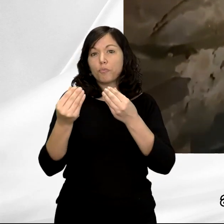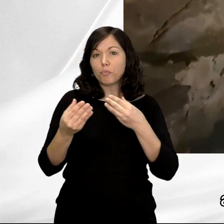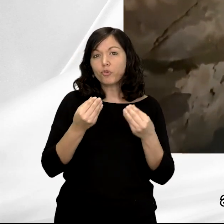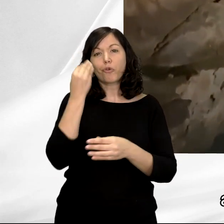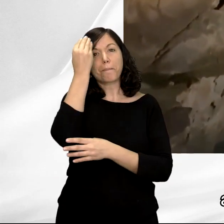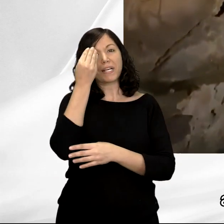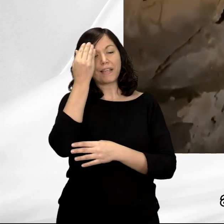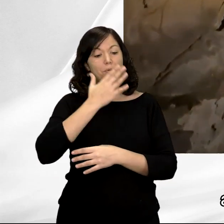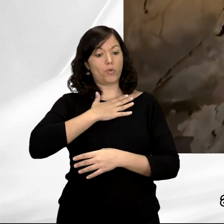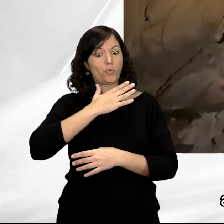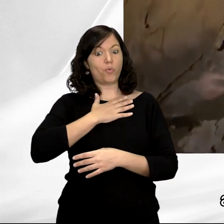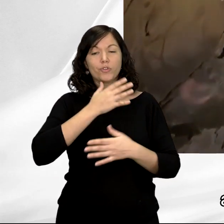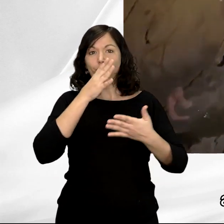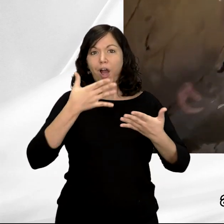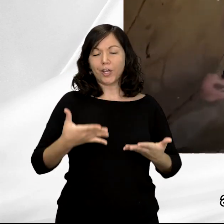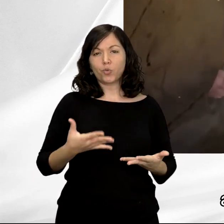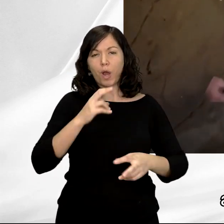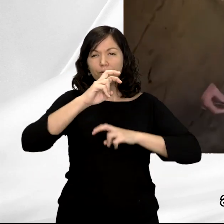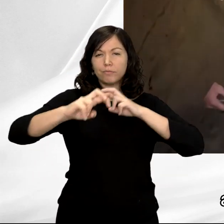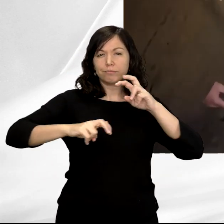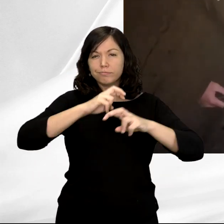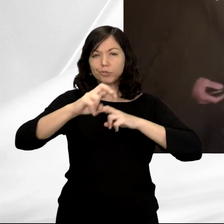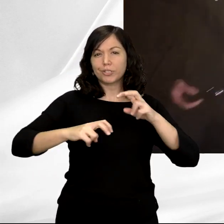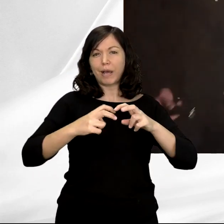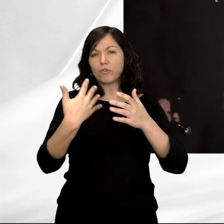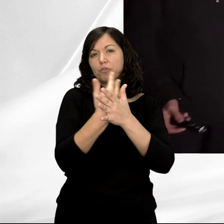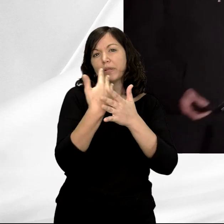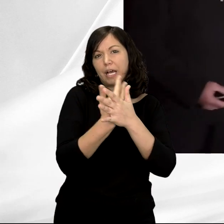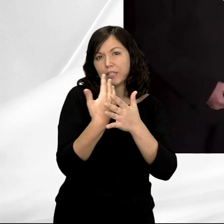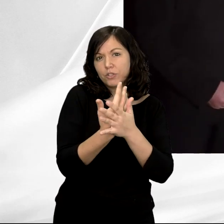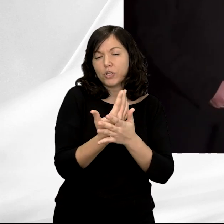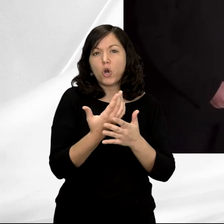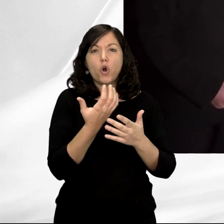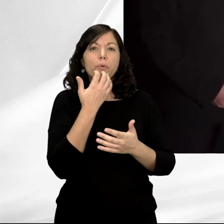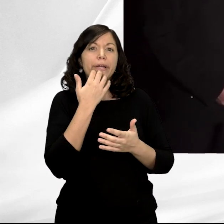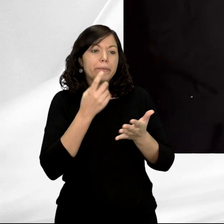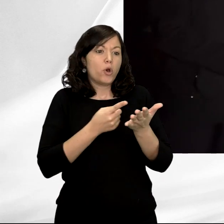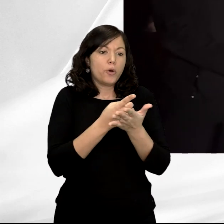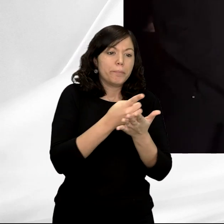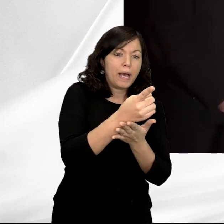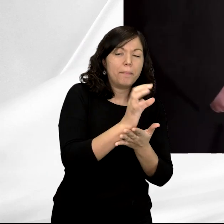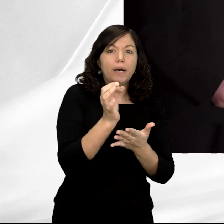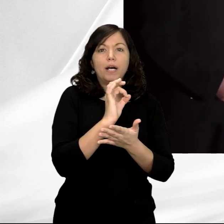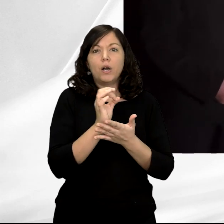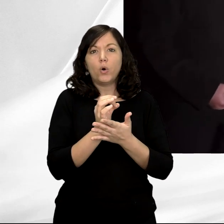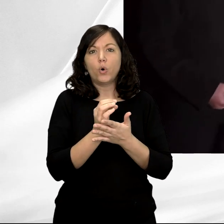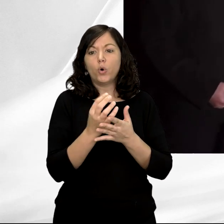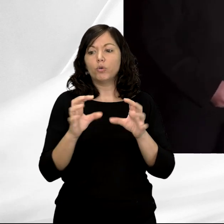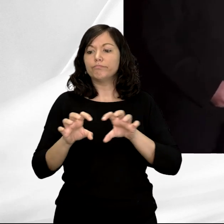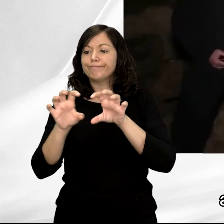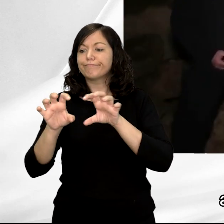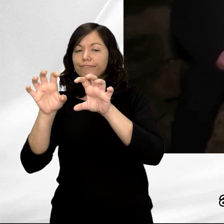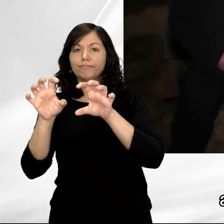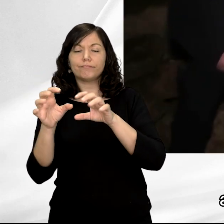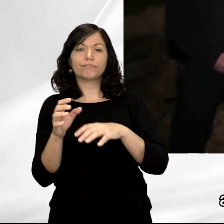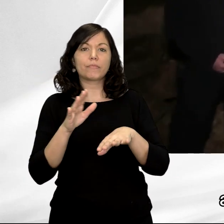desde nuestro pensamiento actual, tratamos de buscar una explicación. Marcas topográficas, señales de conjuntos decorados, incluso